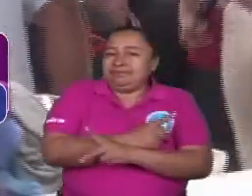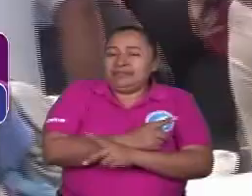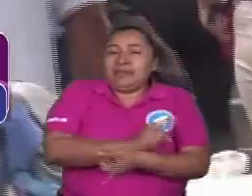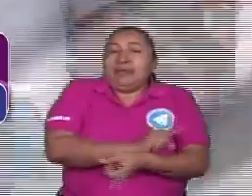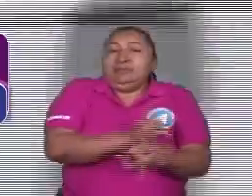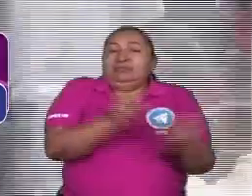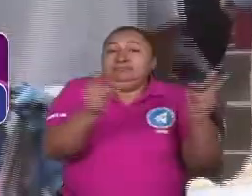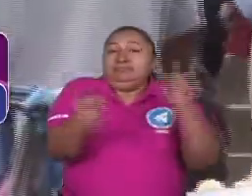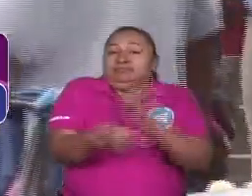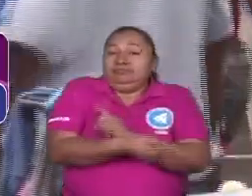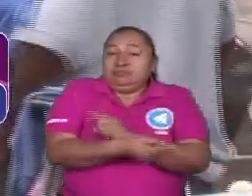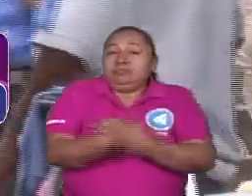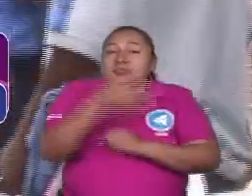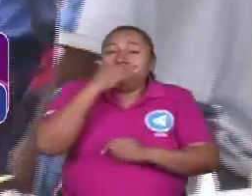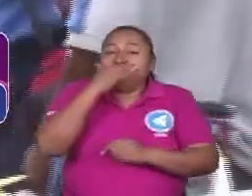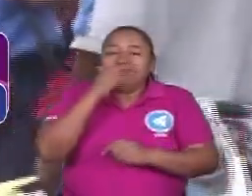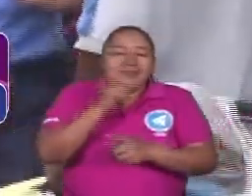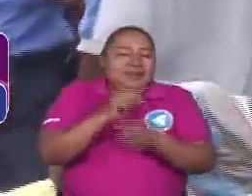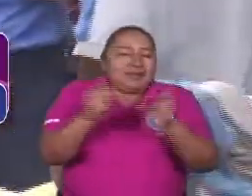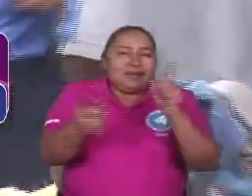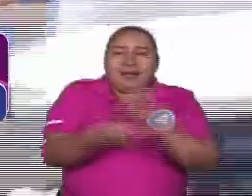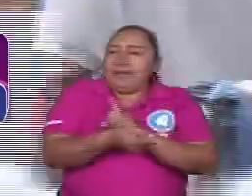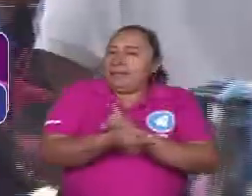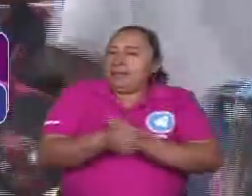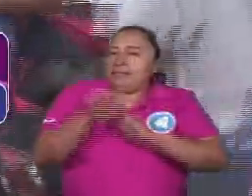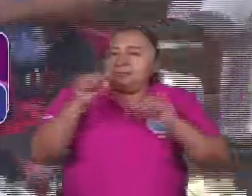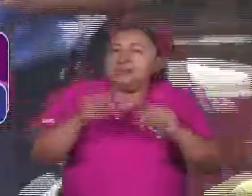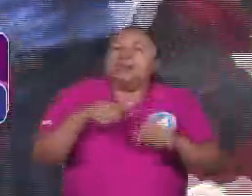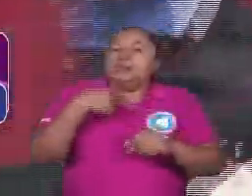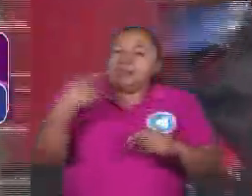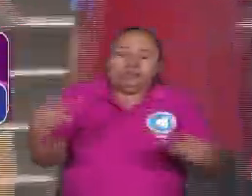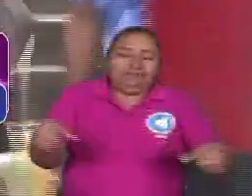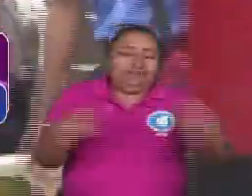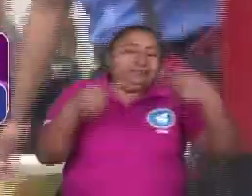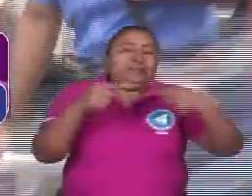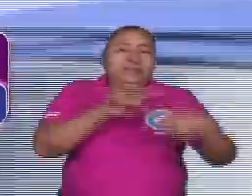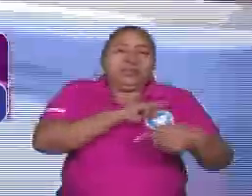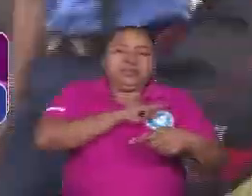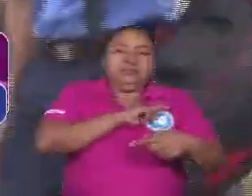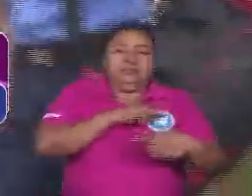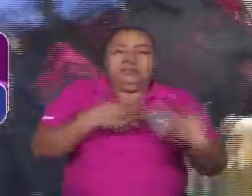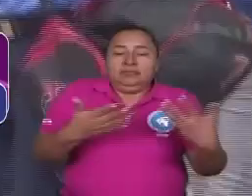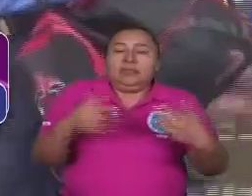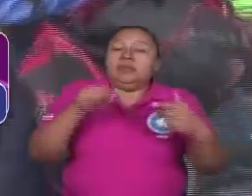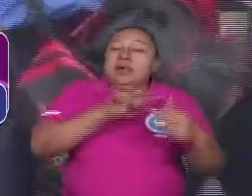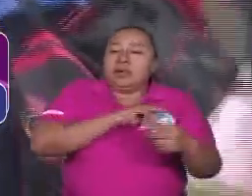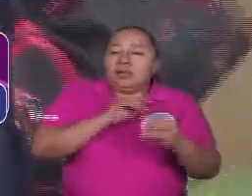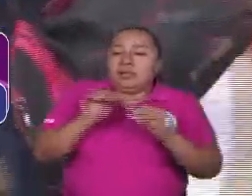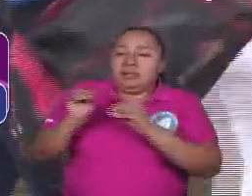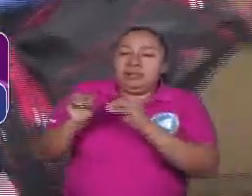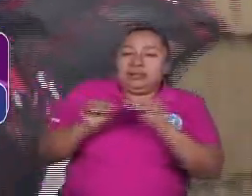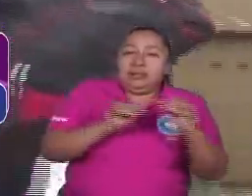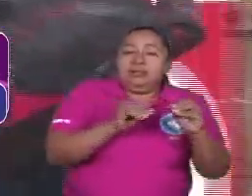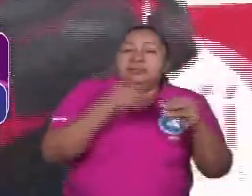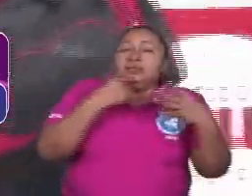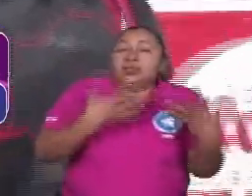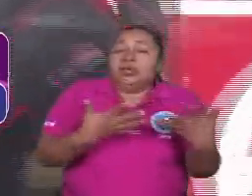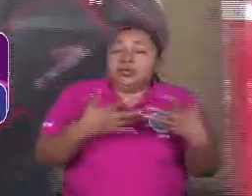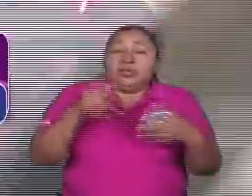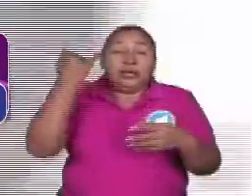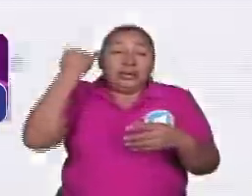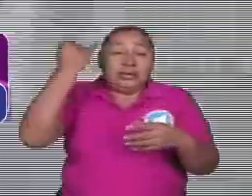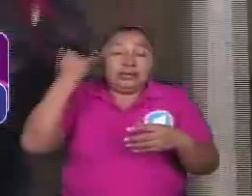eso cambia, eso cambia, y efectivamente entramos en contradicción. ¿Ves?, que hubo atraso, porque los